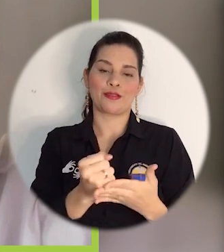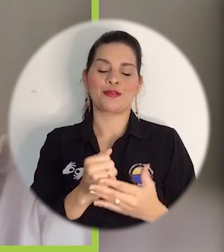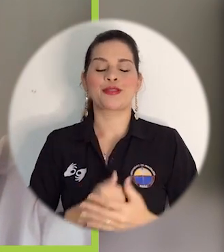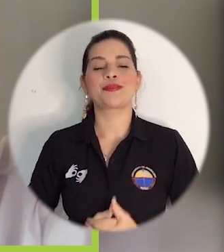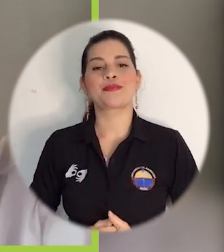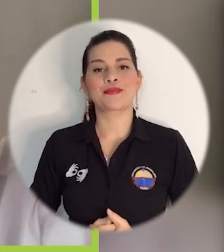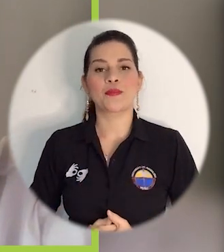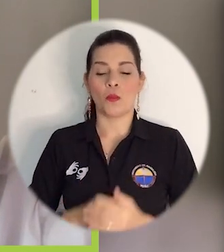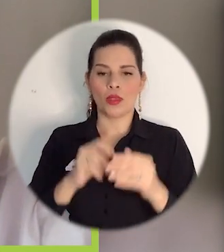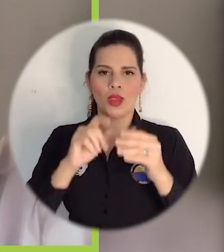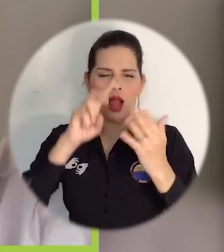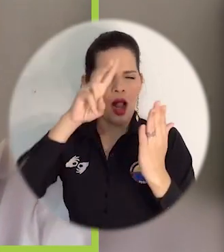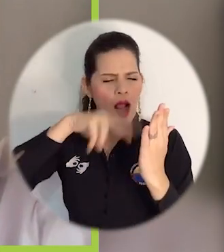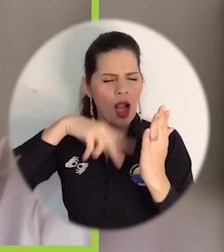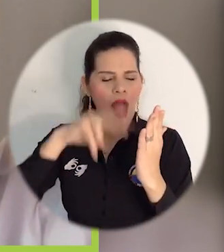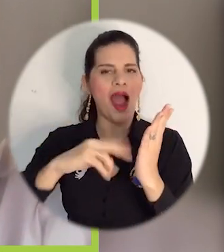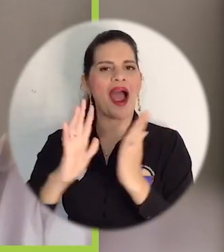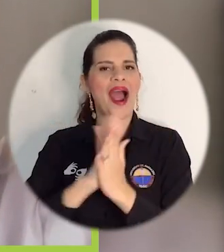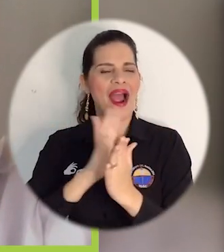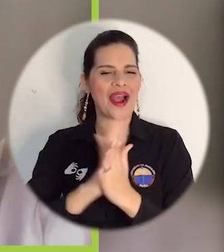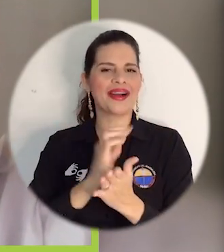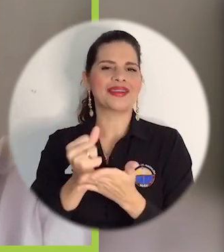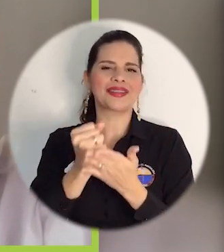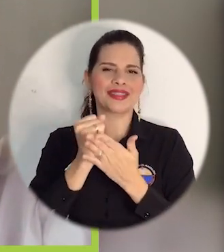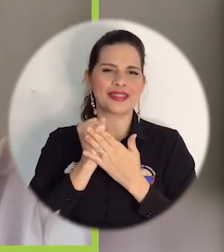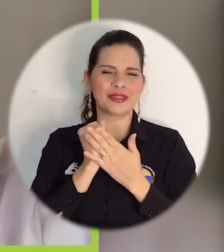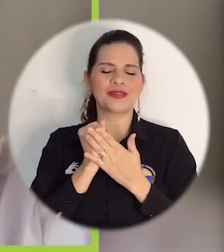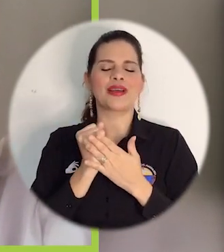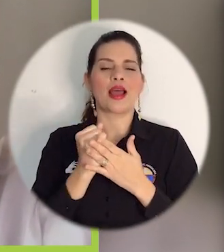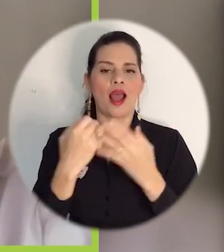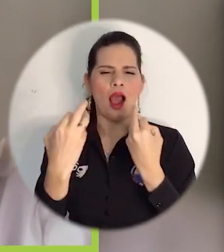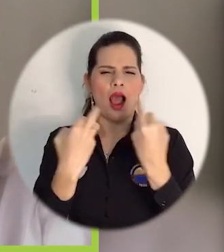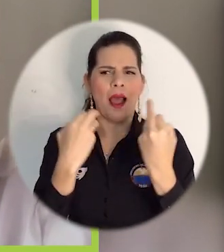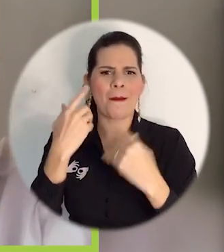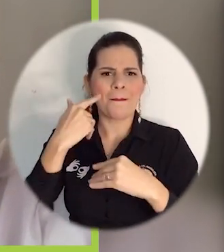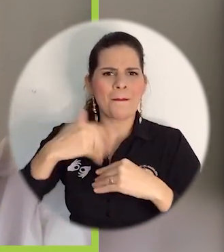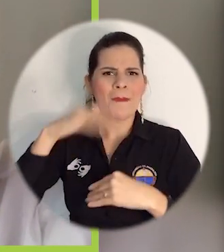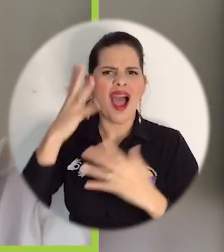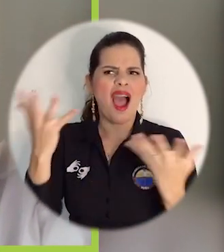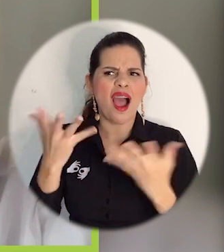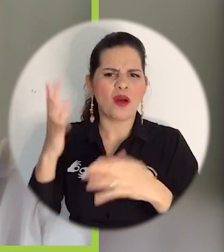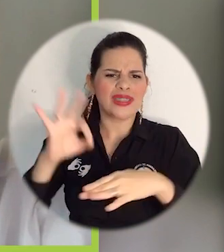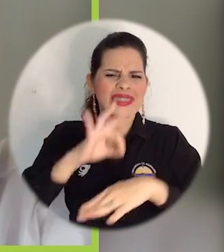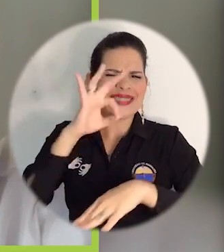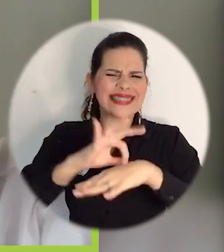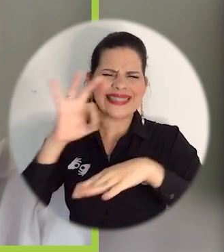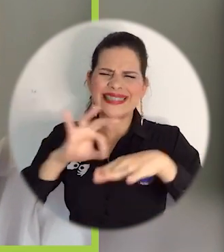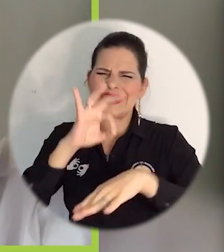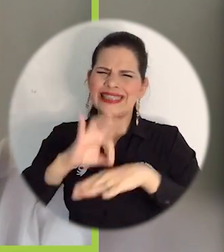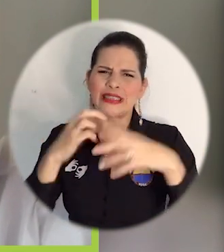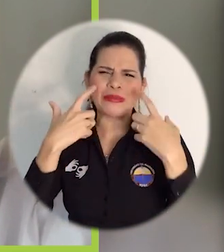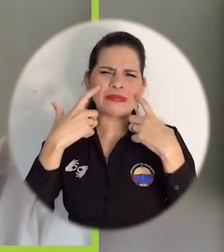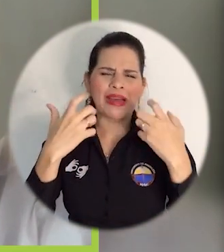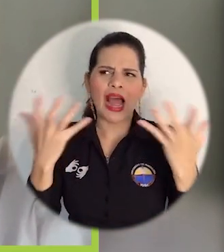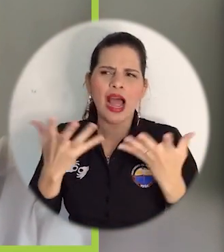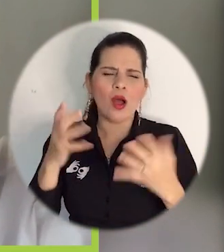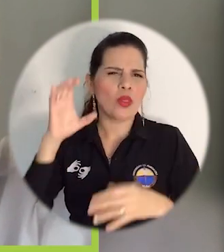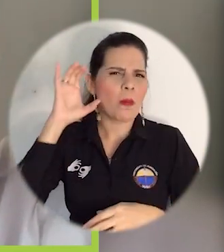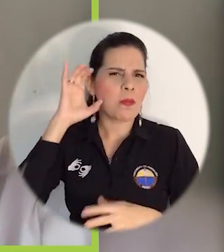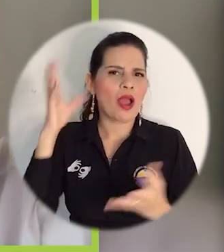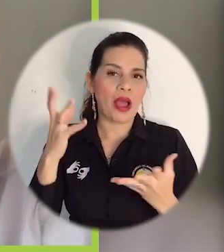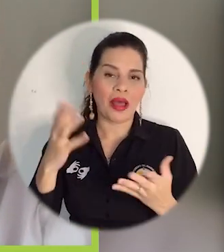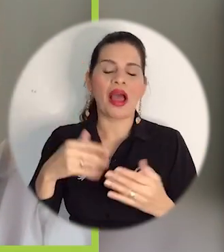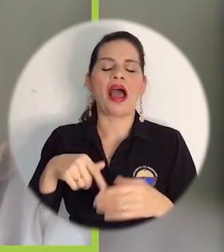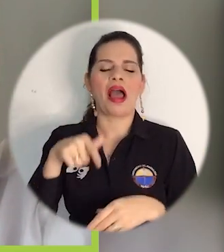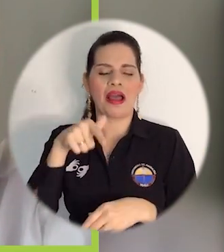una idea gráfica de los principales lugares donde se han venido presentando la mayoría de casos.